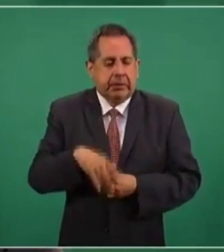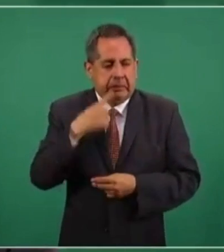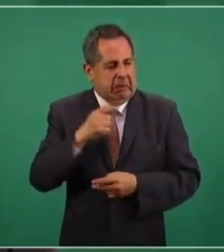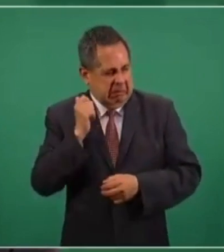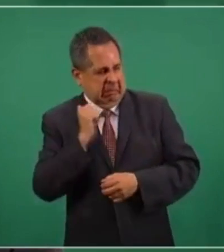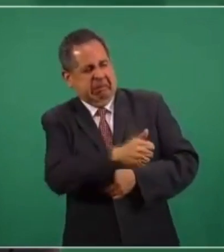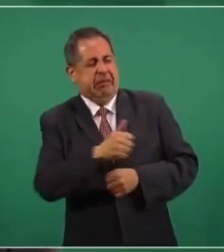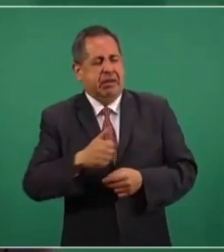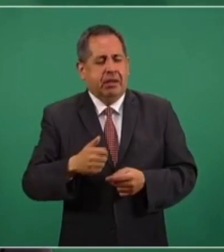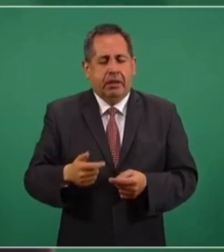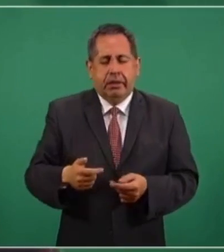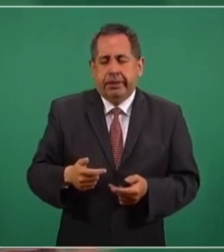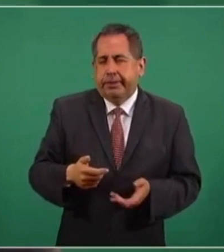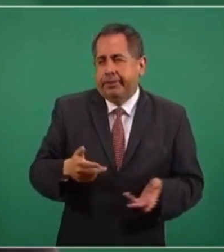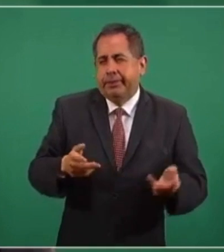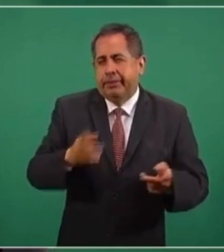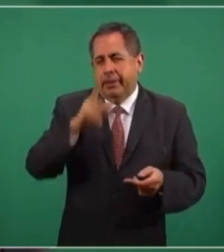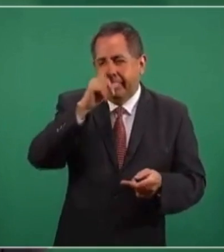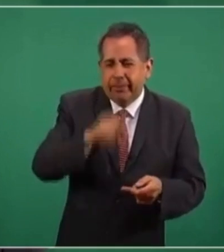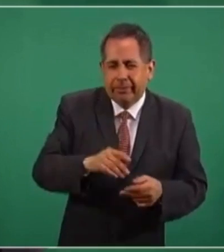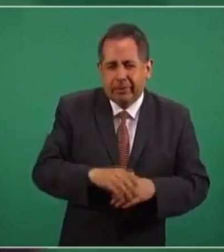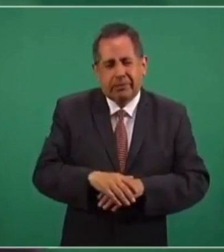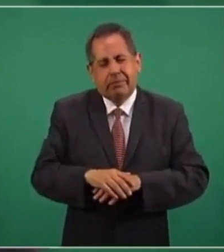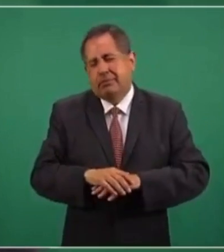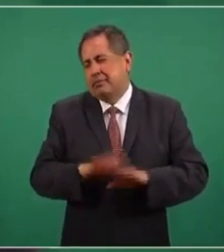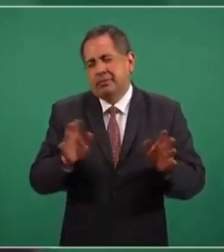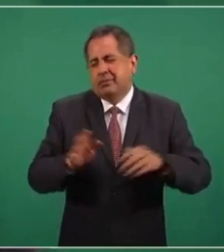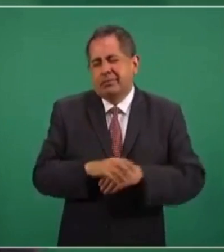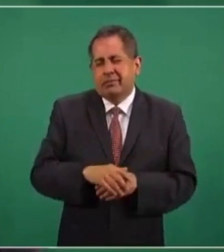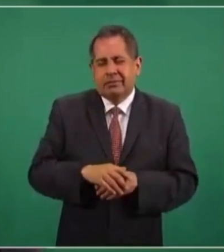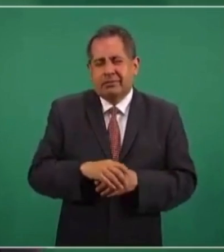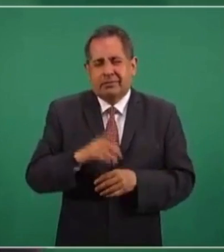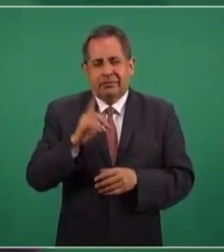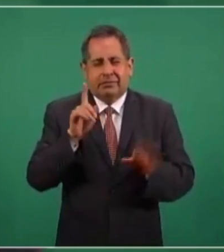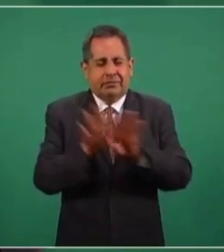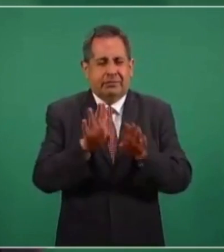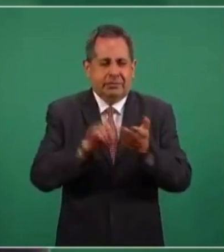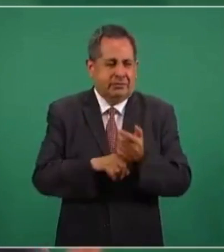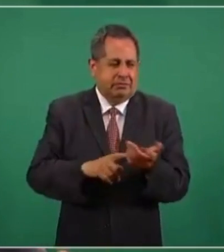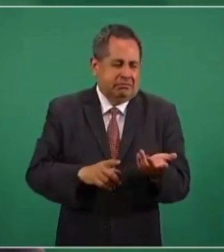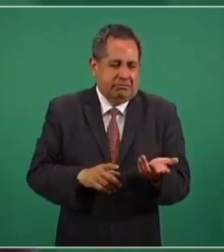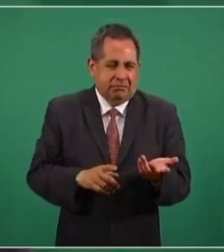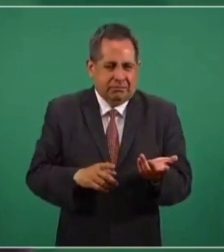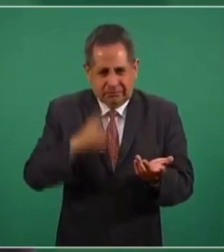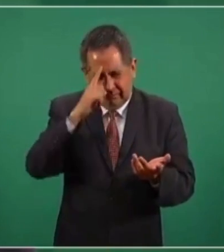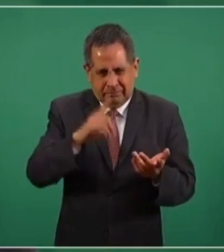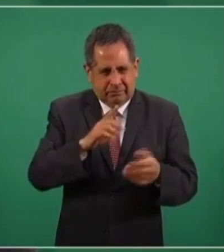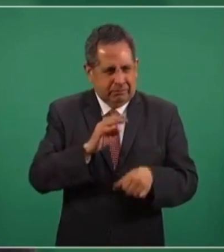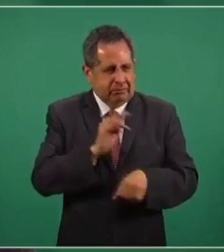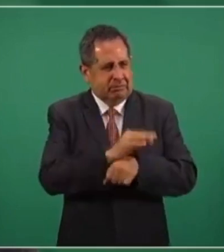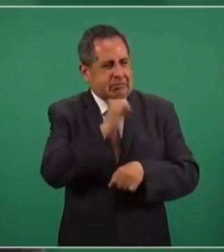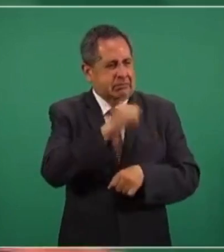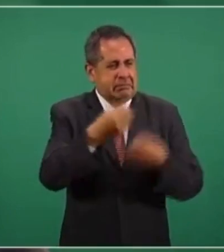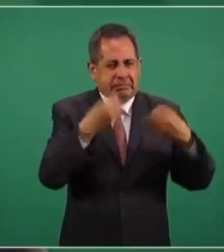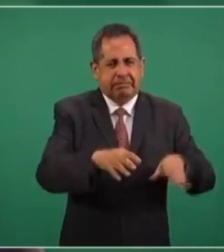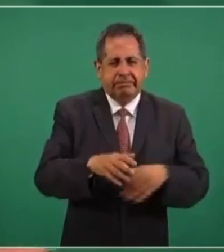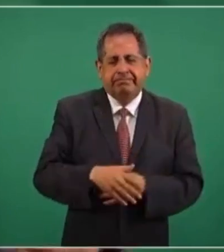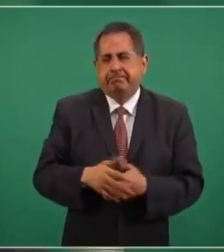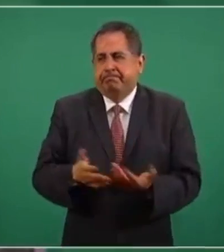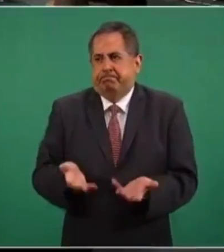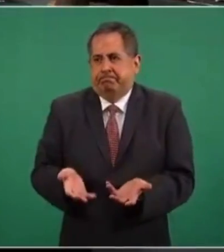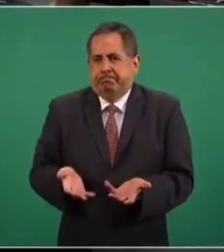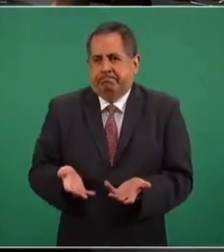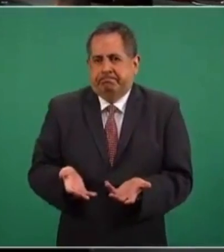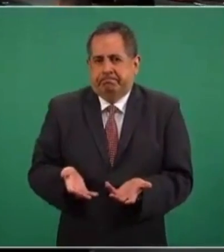la protección completa y desde luego además sería una arbitrariedad inapropiada para la protección de estas personas. Esto implicaría